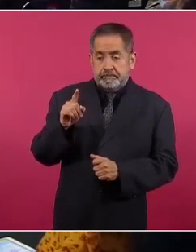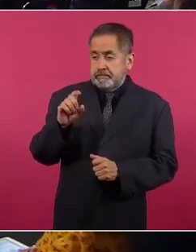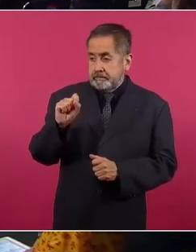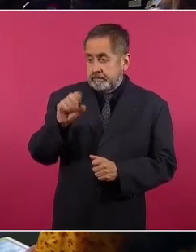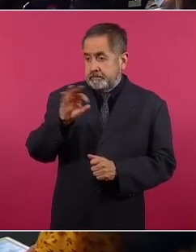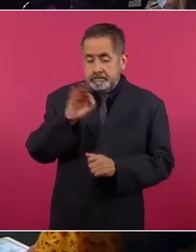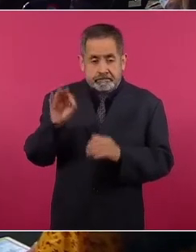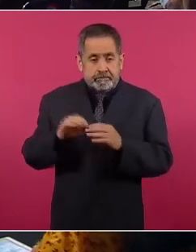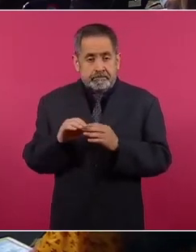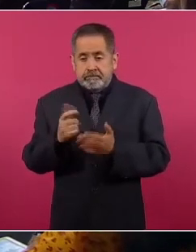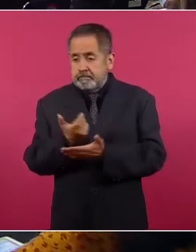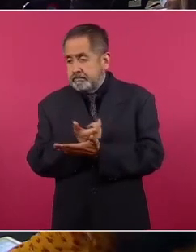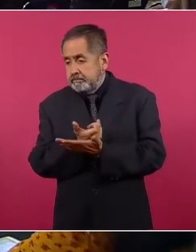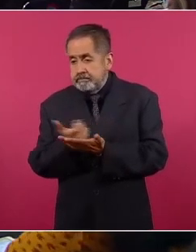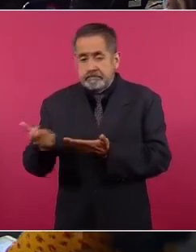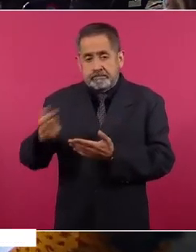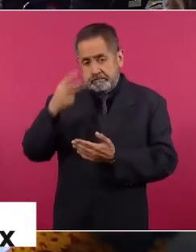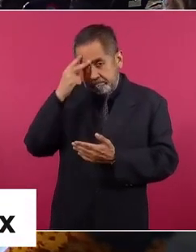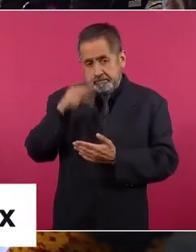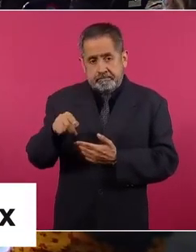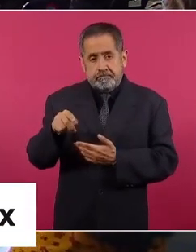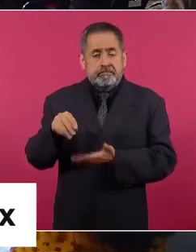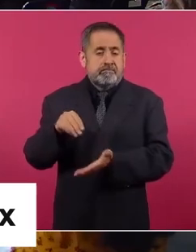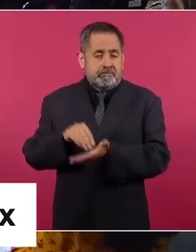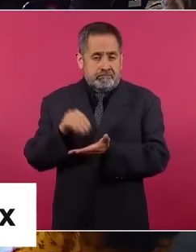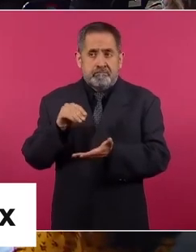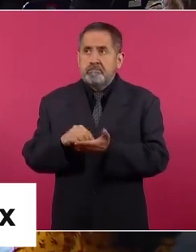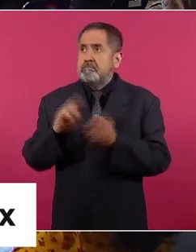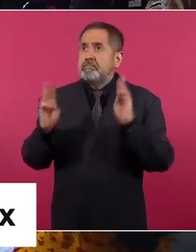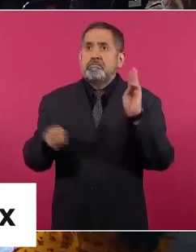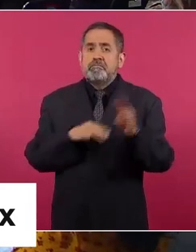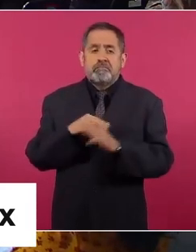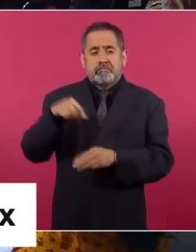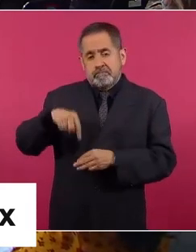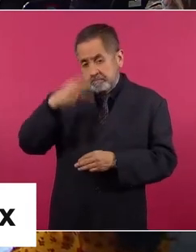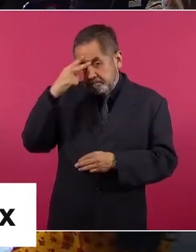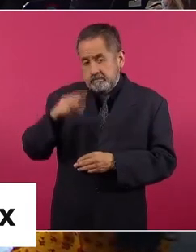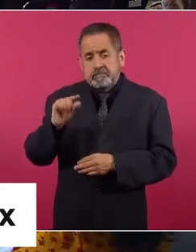el salario mínimo de México es de los más bajos del mundo,